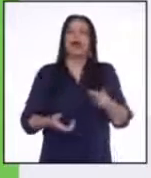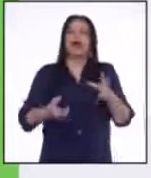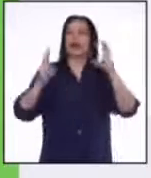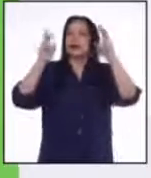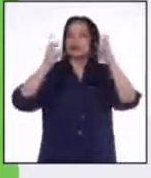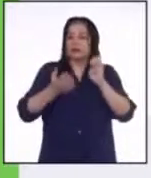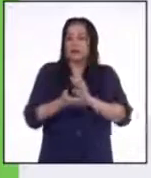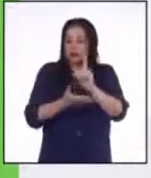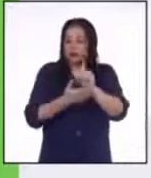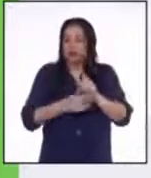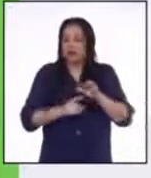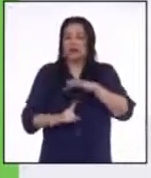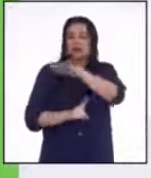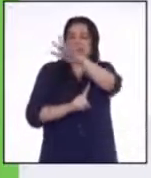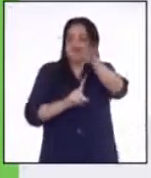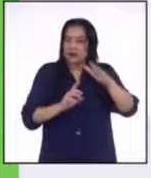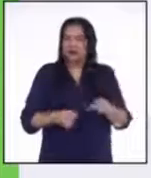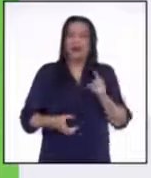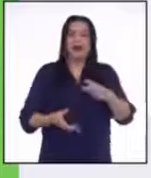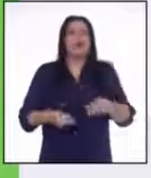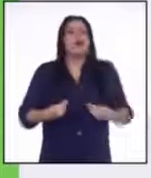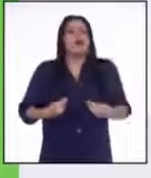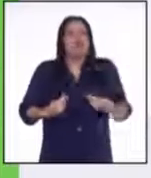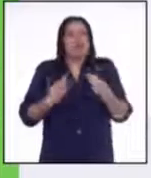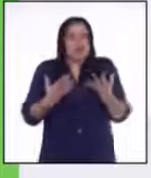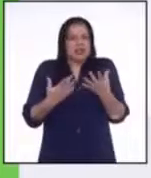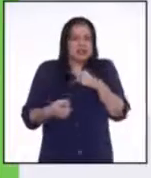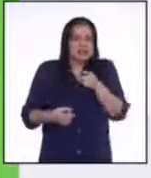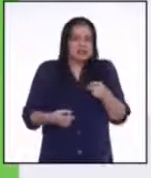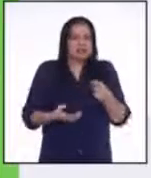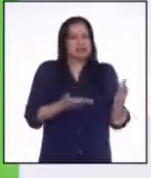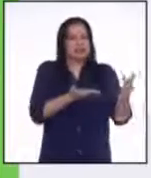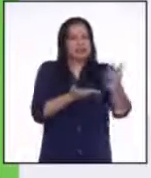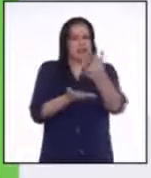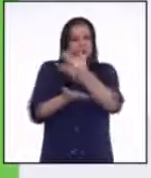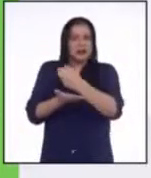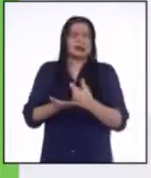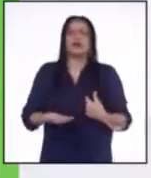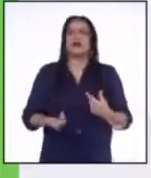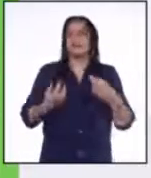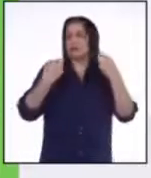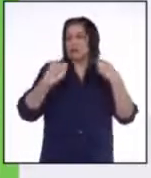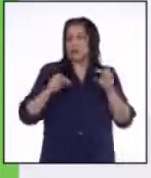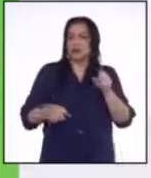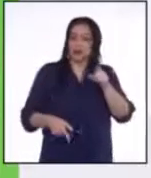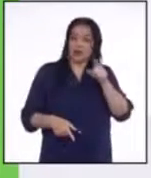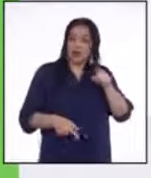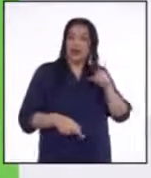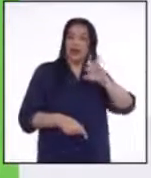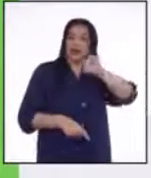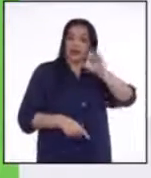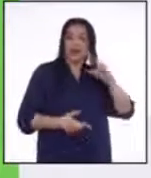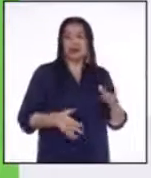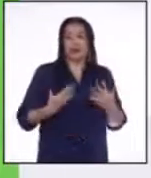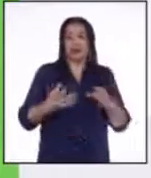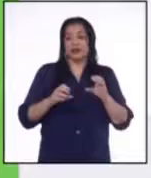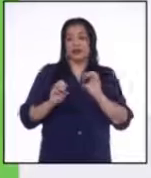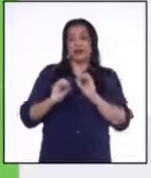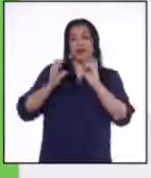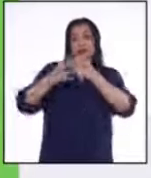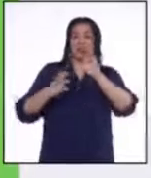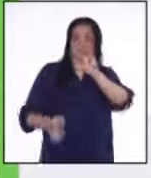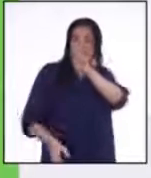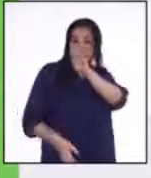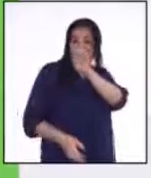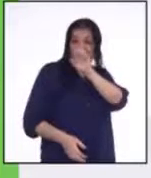educación ambiental, el poder generar este tipo de ingresos ha hecho, por ejemplo, que Javier pueda desarrollar el CREA, que es este